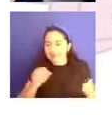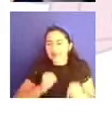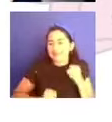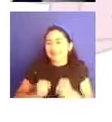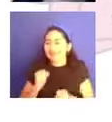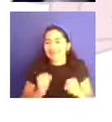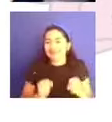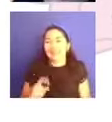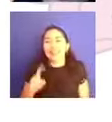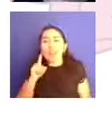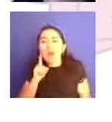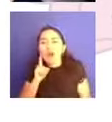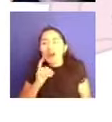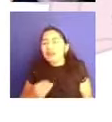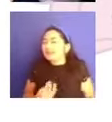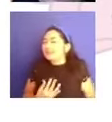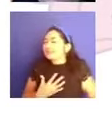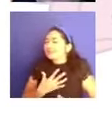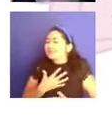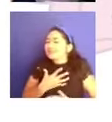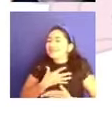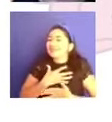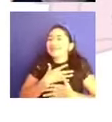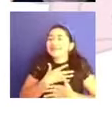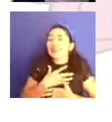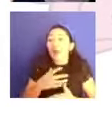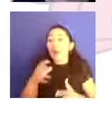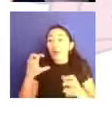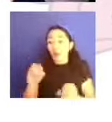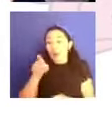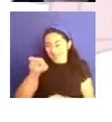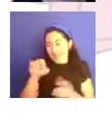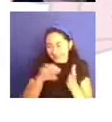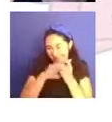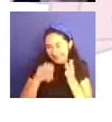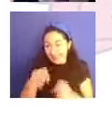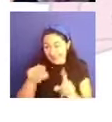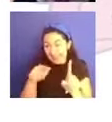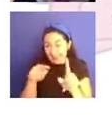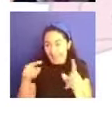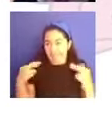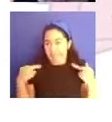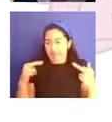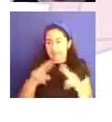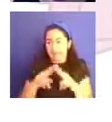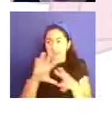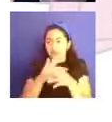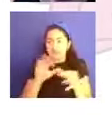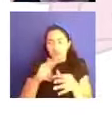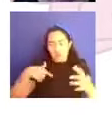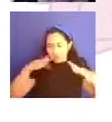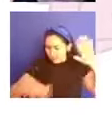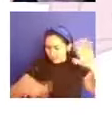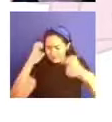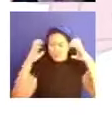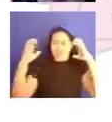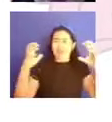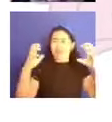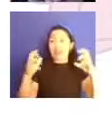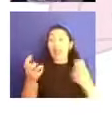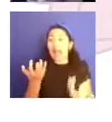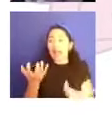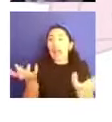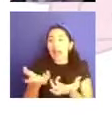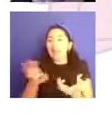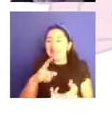desregula, termino escuchando salsa y agarro a mi perro, la escoba y me pongo a bailar. Ahora estando aquí en casa, en la oficina, pues no